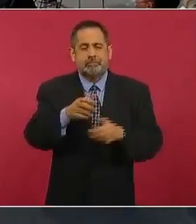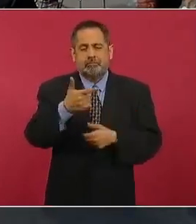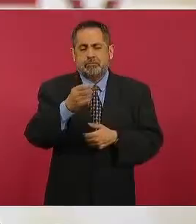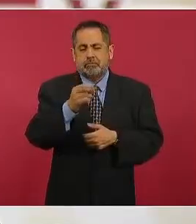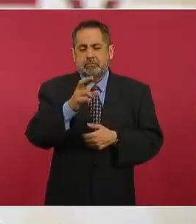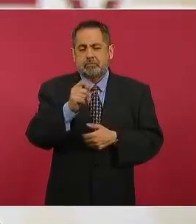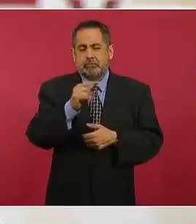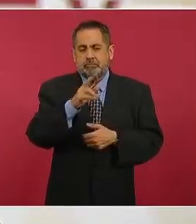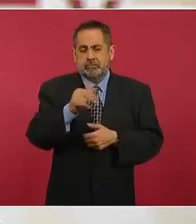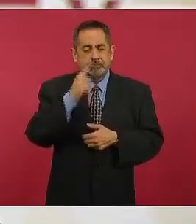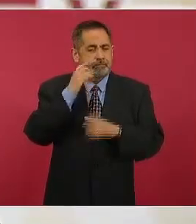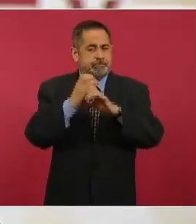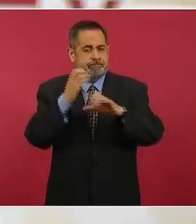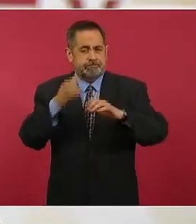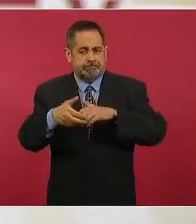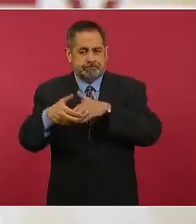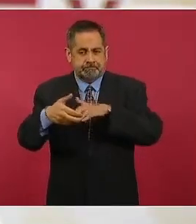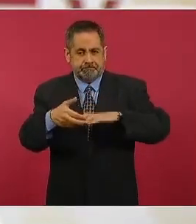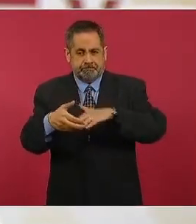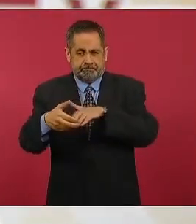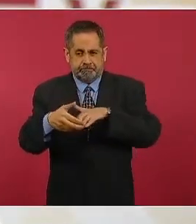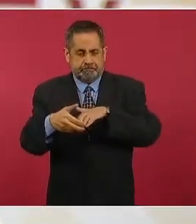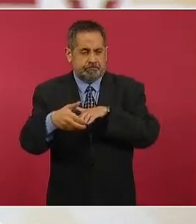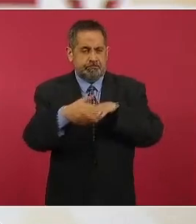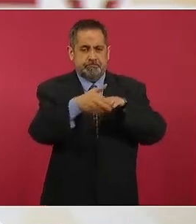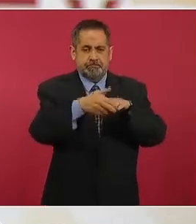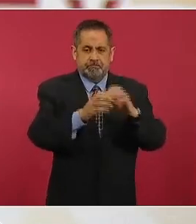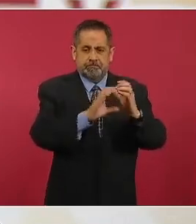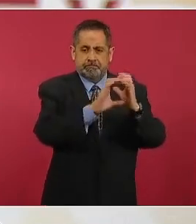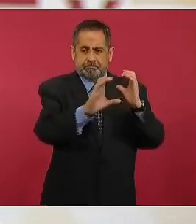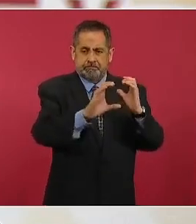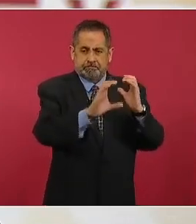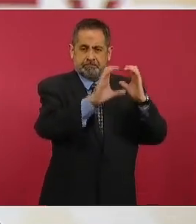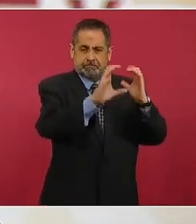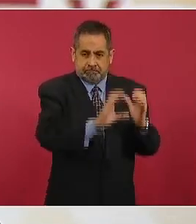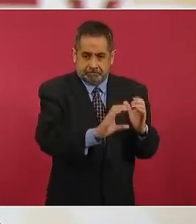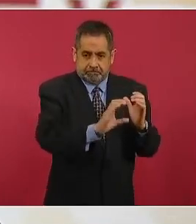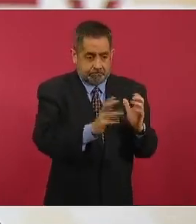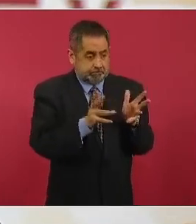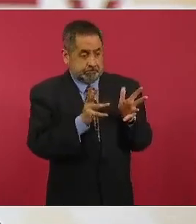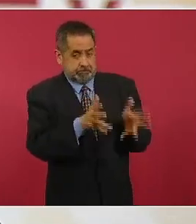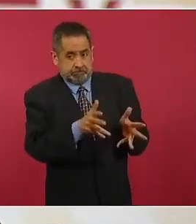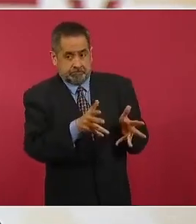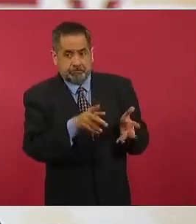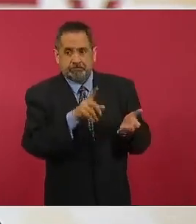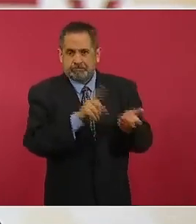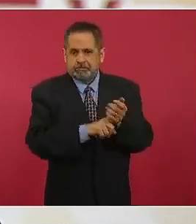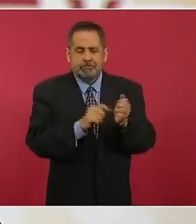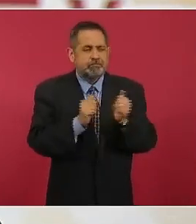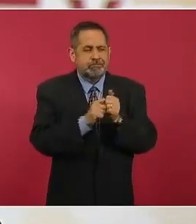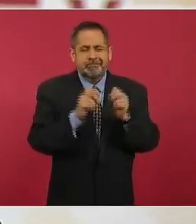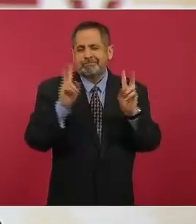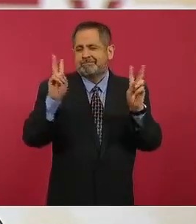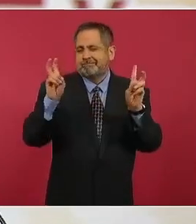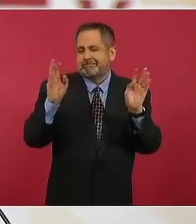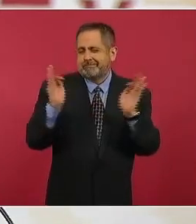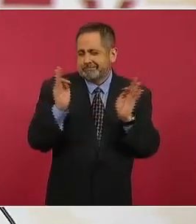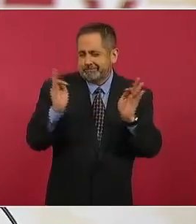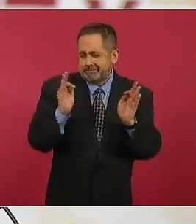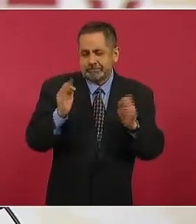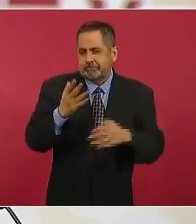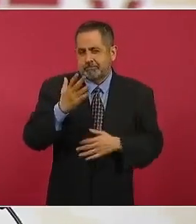una caja abandonada un trailer una caja refrigerada que no funcionaba el